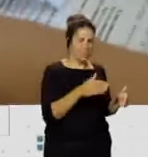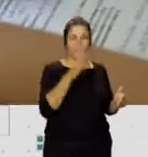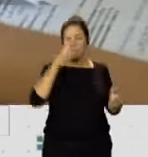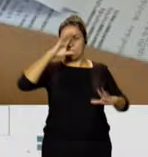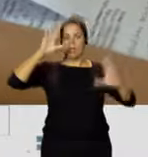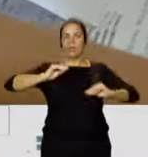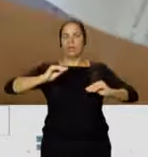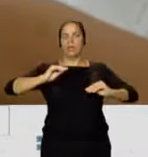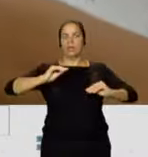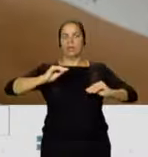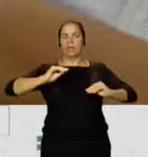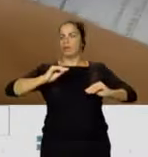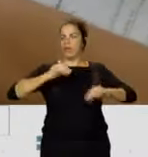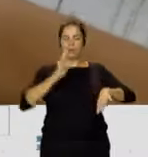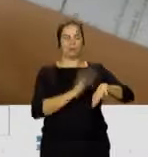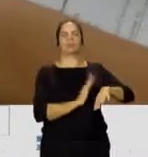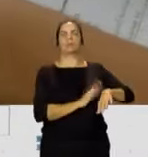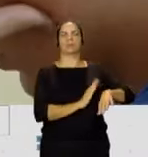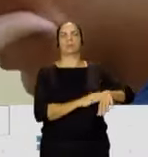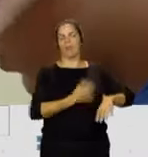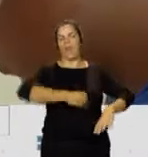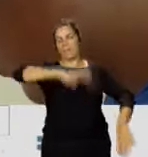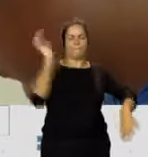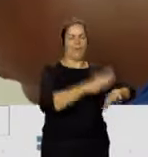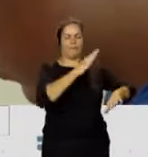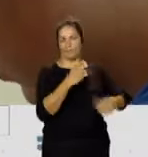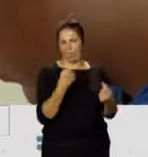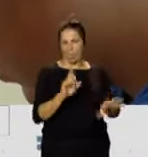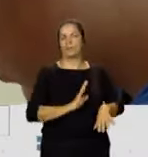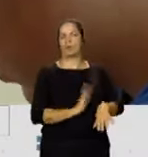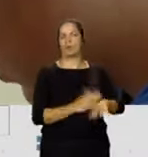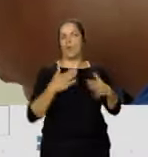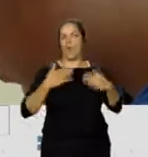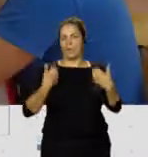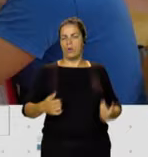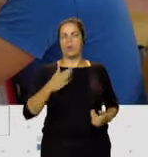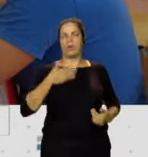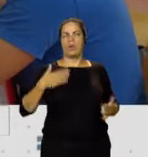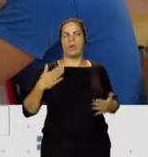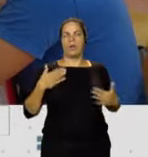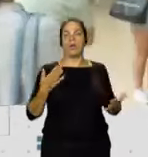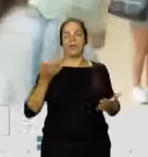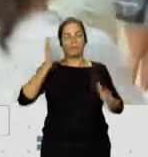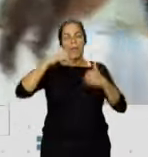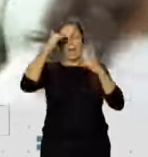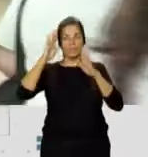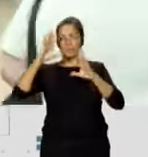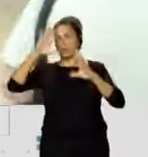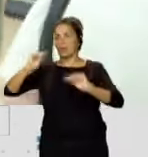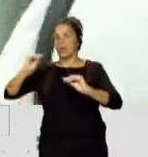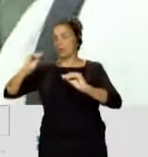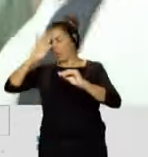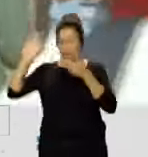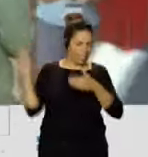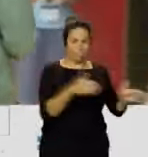te das unos pequeños golpecitos en la mano. No te des ahí fuerte, sino simplemente pequeños toques en el cuerpo para desviar la atención de ese blanco. Y es